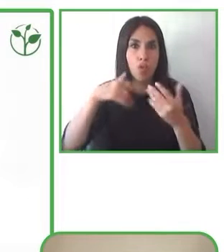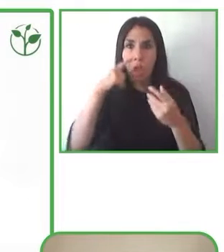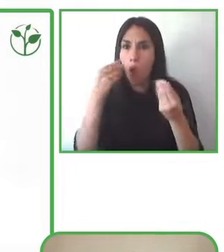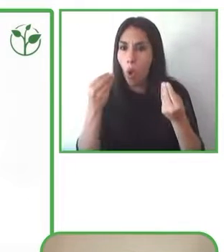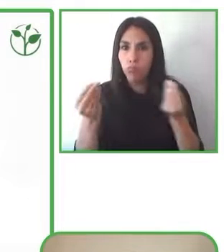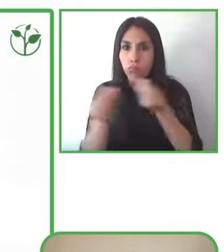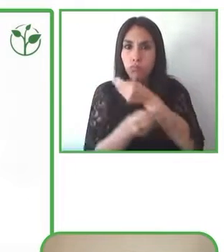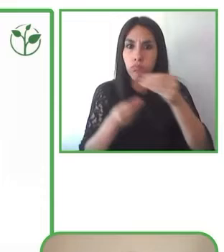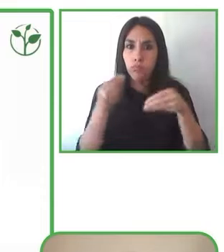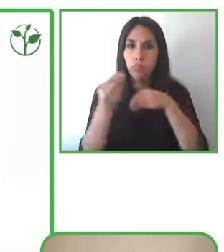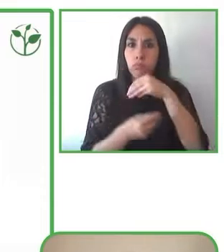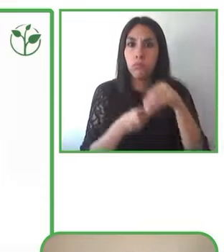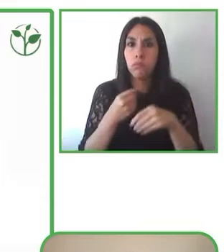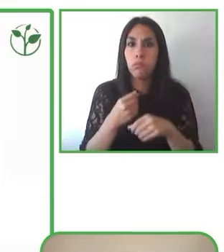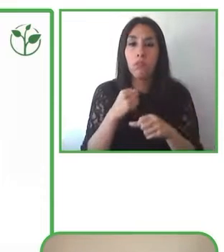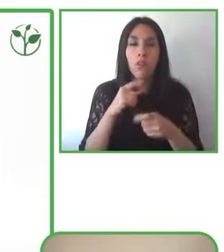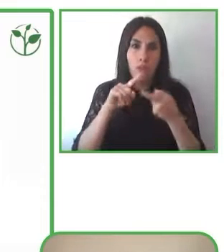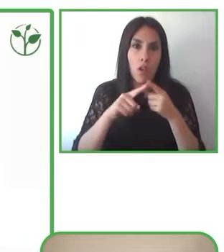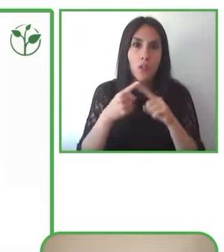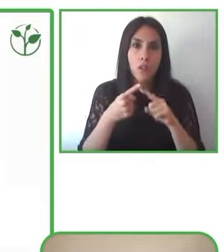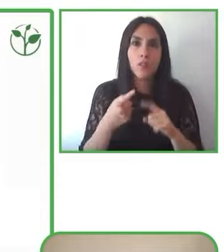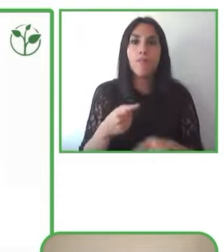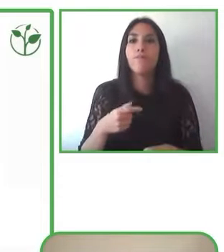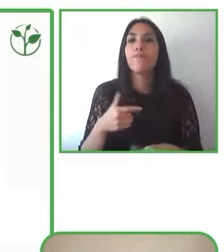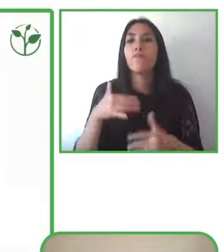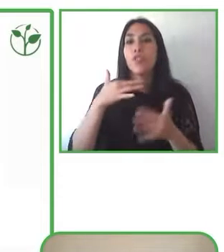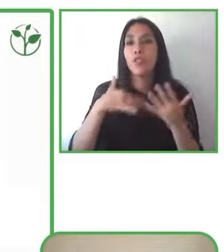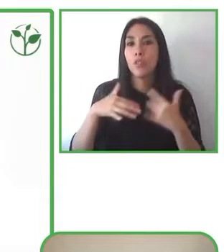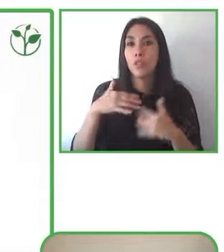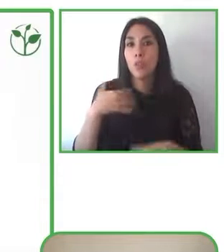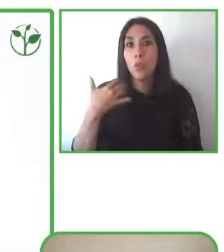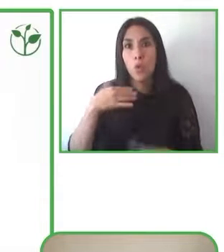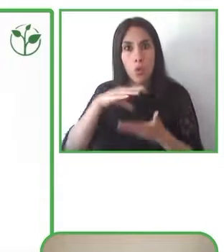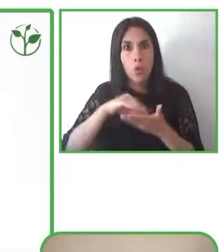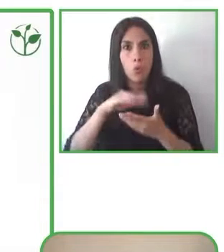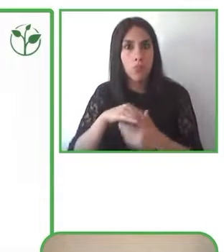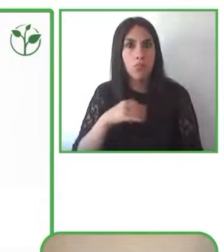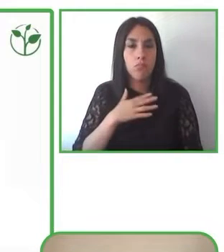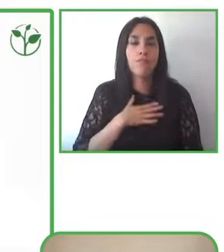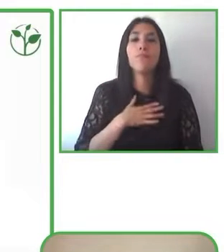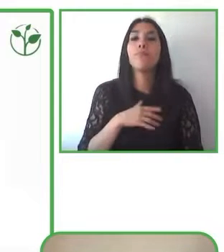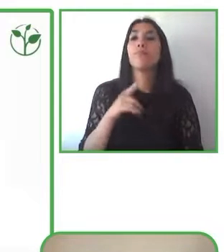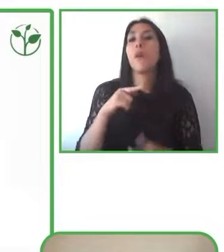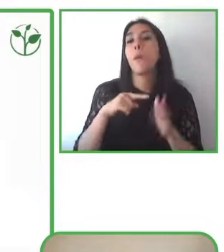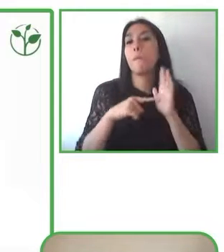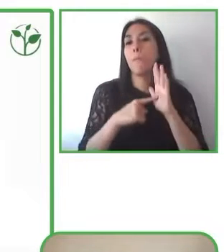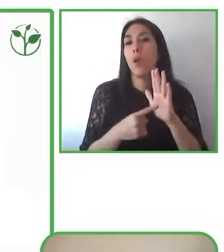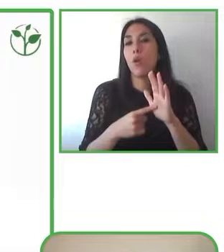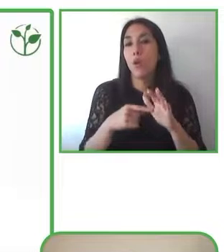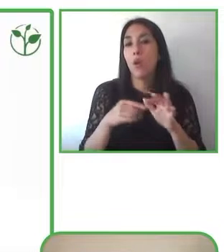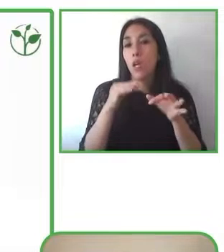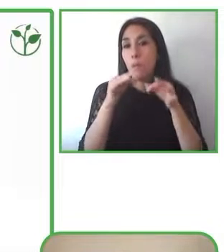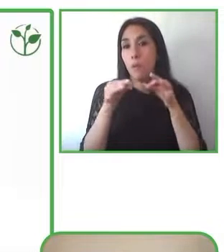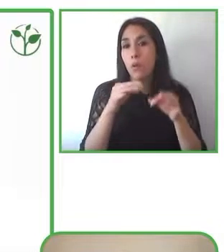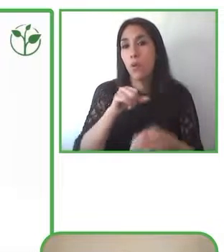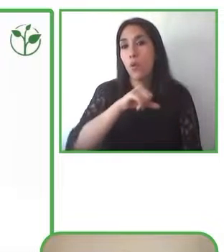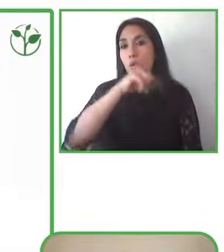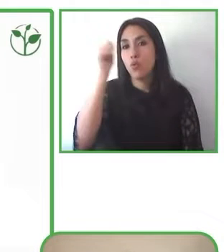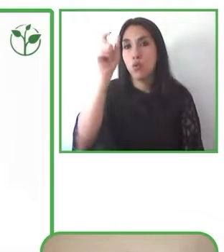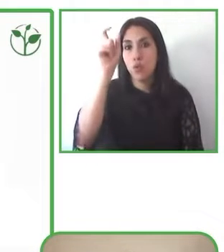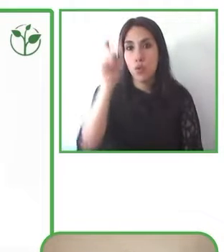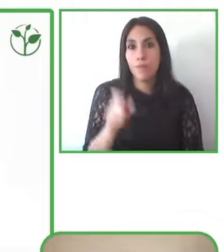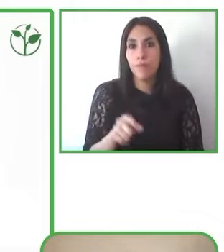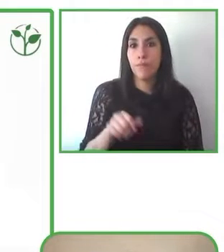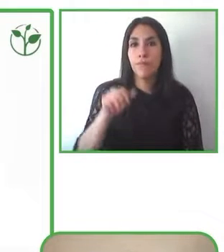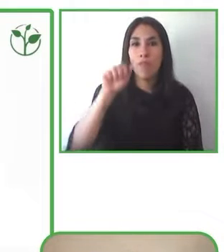casos de éxito que me encanta que me encanta contar o tenemos también personas como Adelina que bueno pues es madre